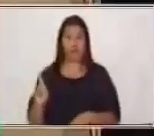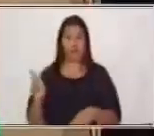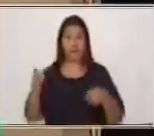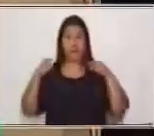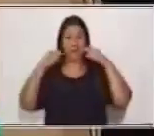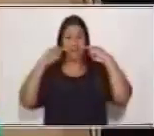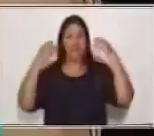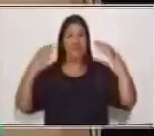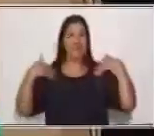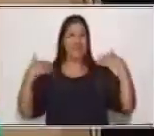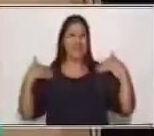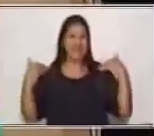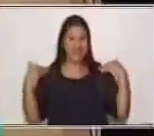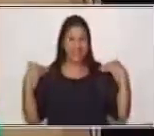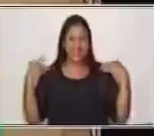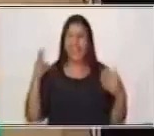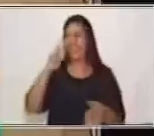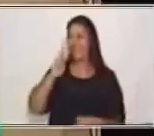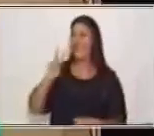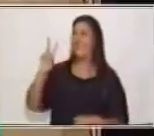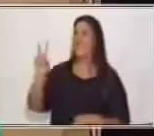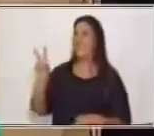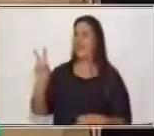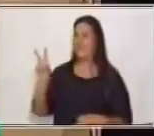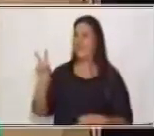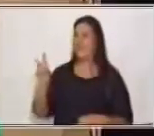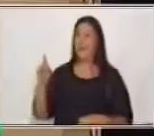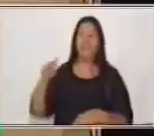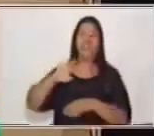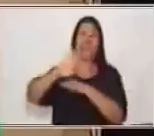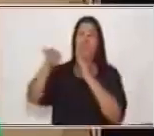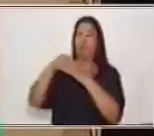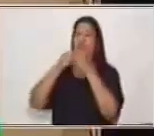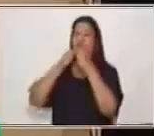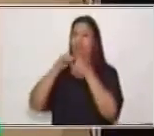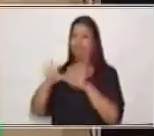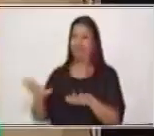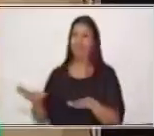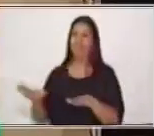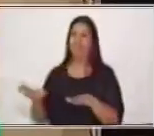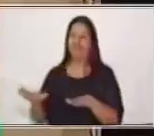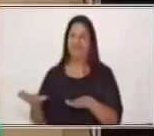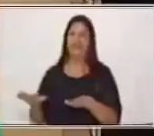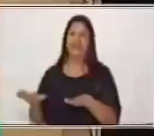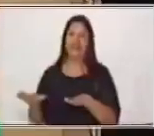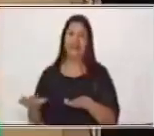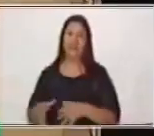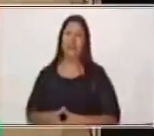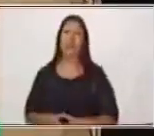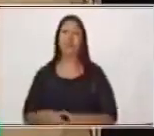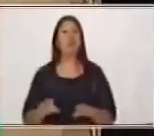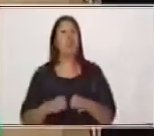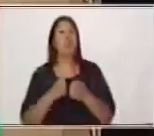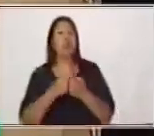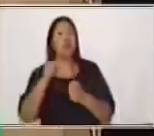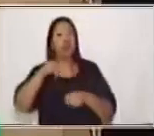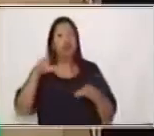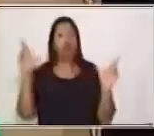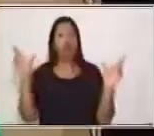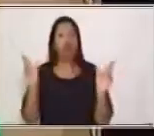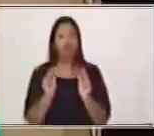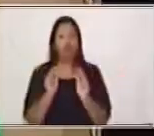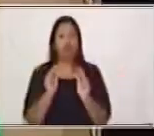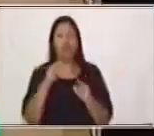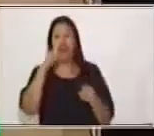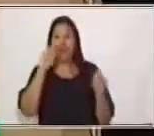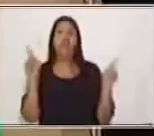feliz de ver a los animales. Entonces, para resumir, las imágenes también